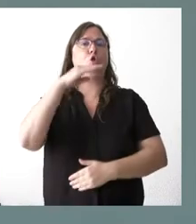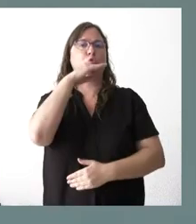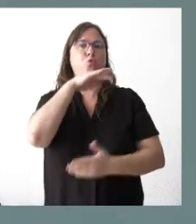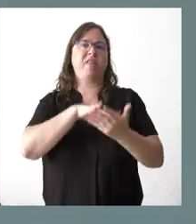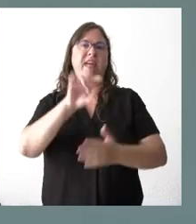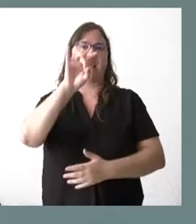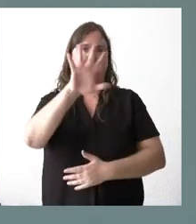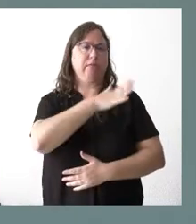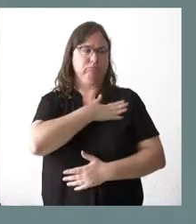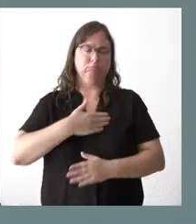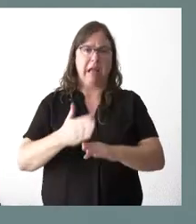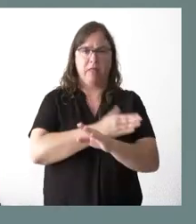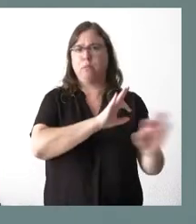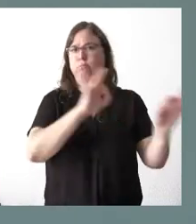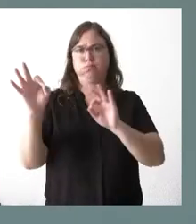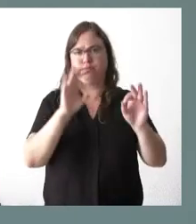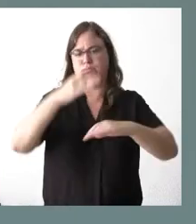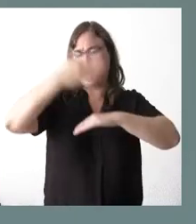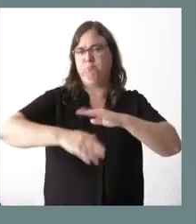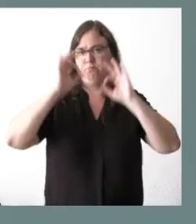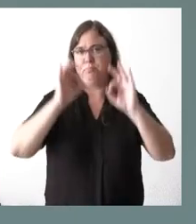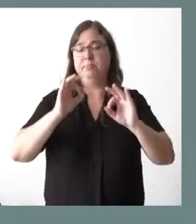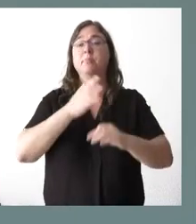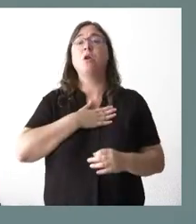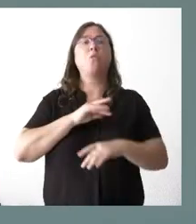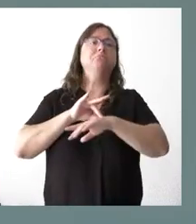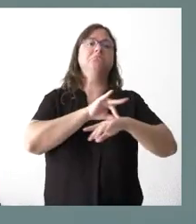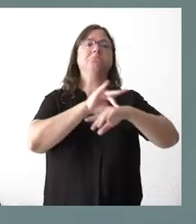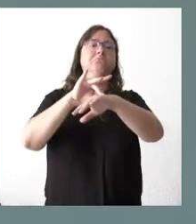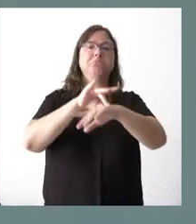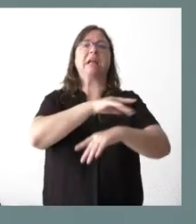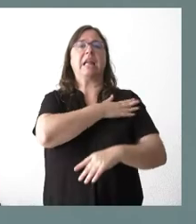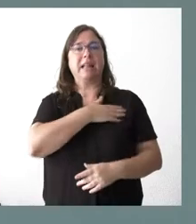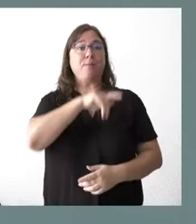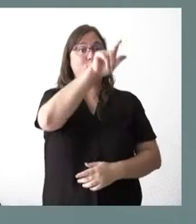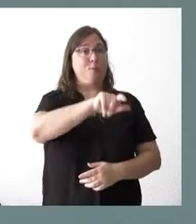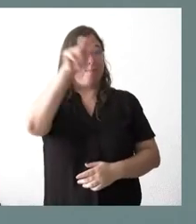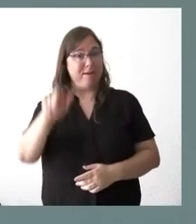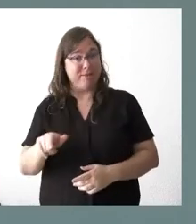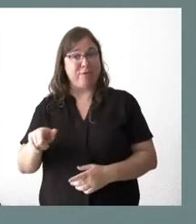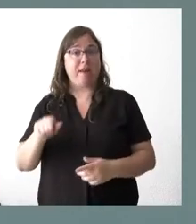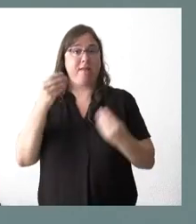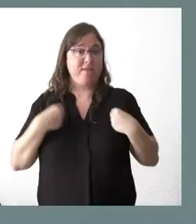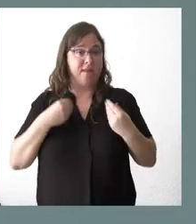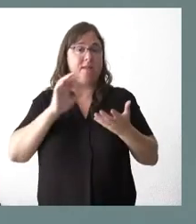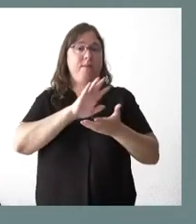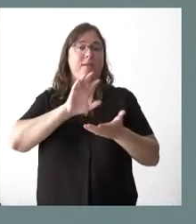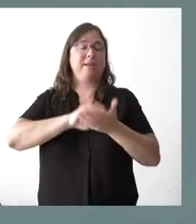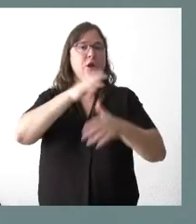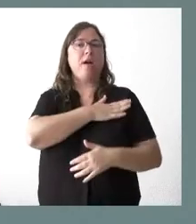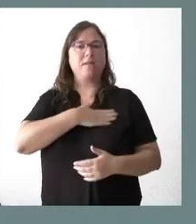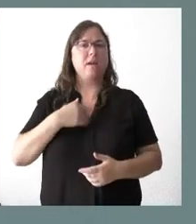dirección. Creo que vamos a tener un buen presupuesto y creo que tenemos claro cuáles son las orientaciones de lo que las personas de Castilla León nos demandan en este momento, que es